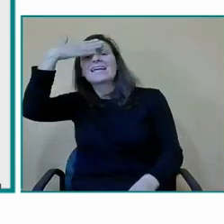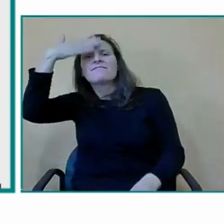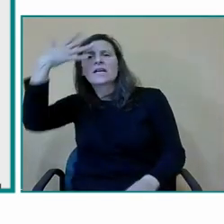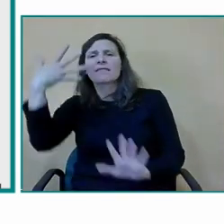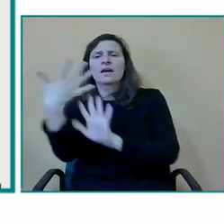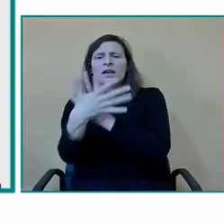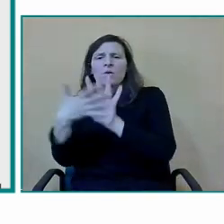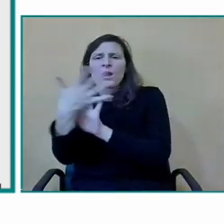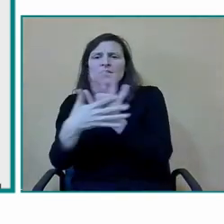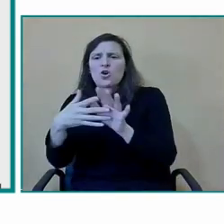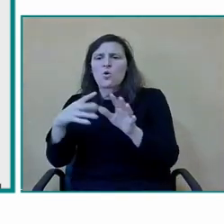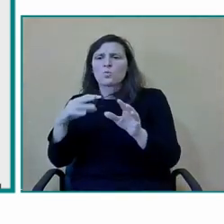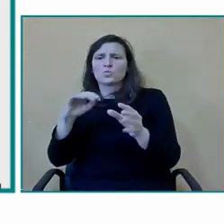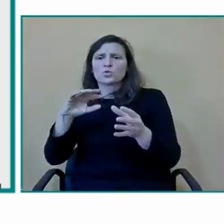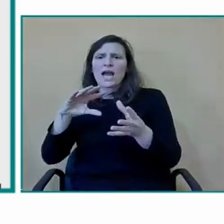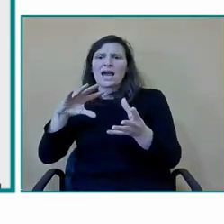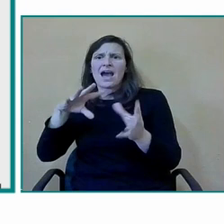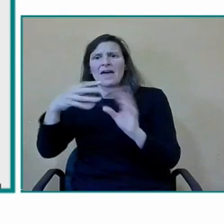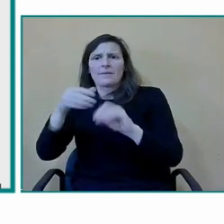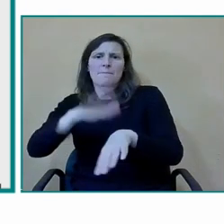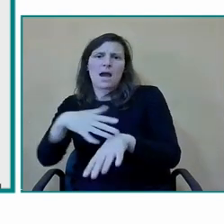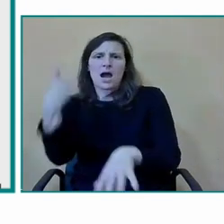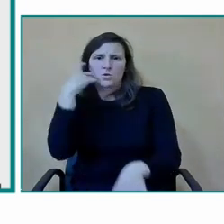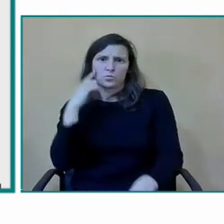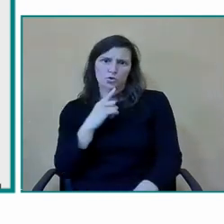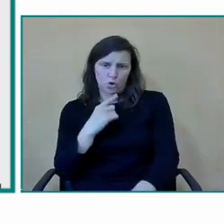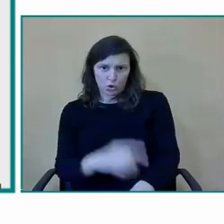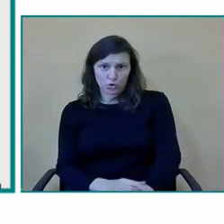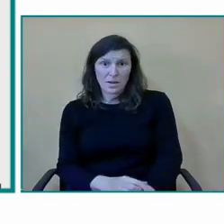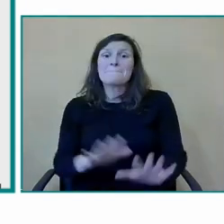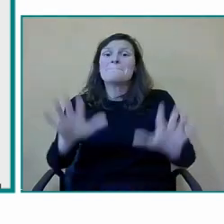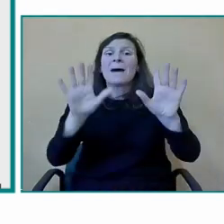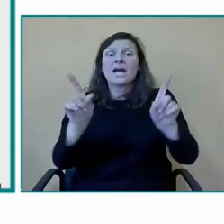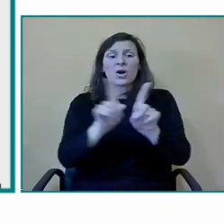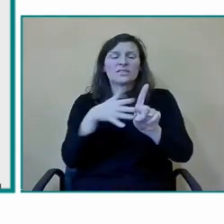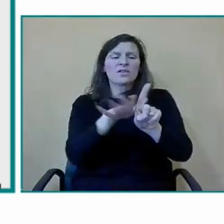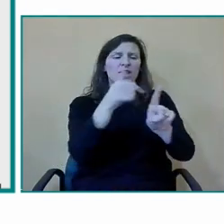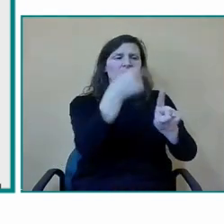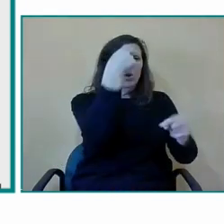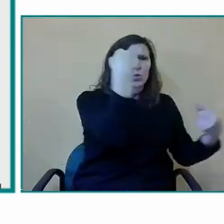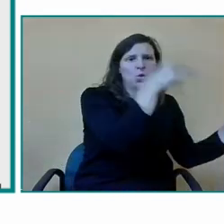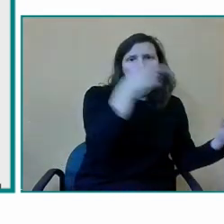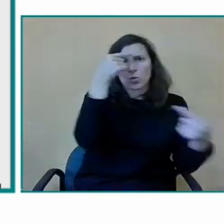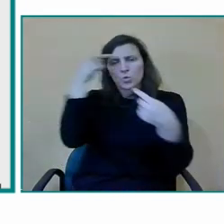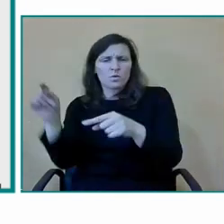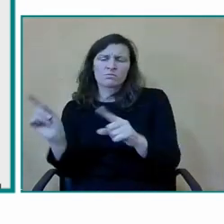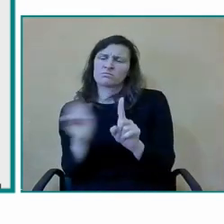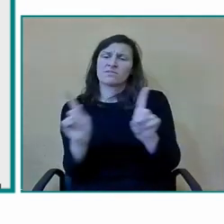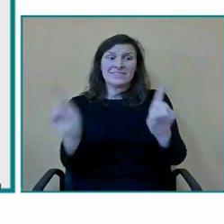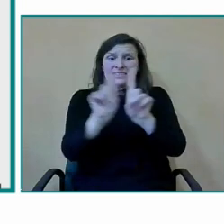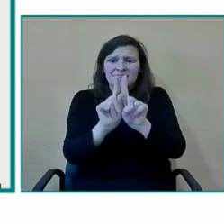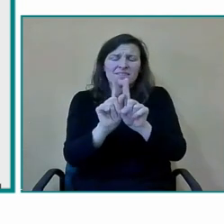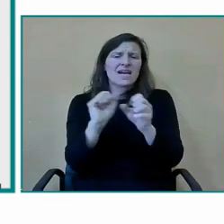responsabilidad única por parte del tutor o de la cotutora sino que es todo un trabajo en